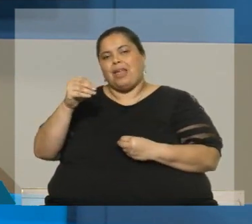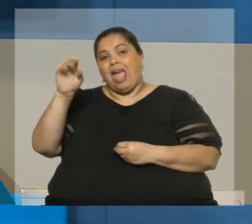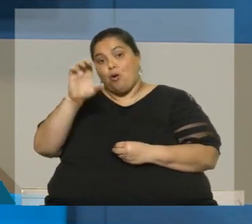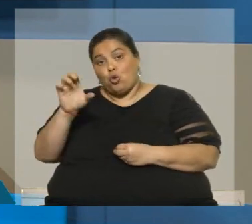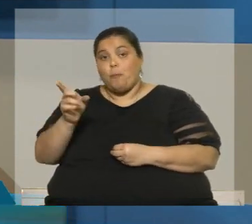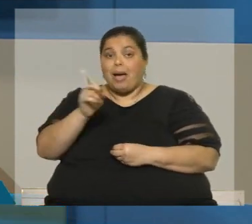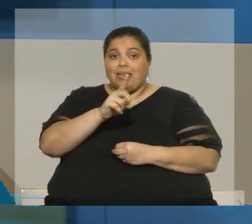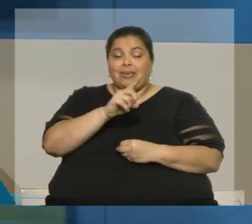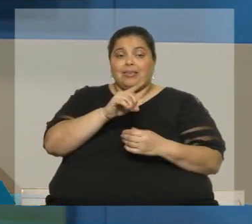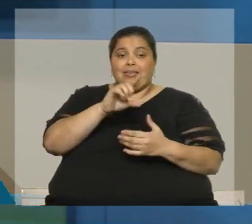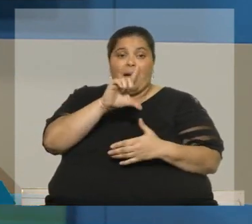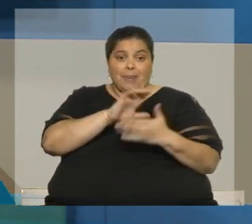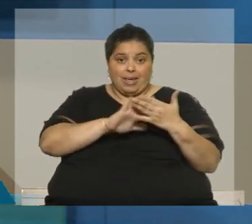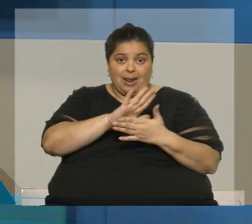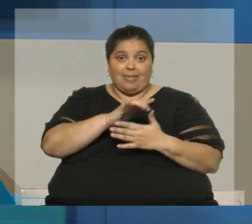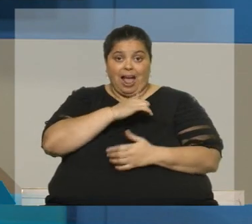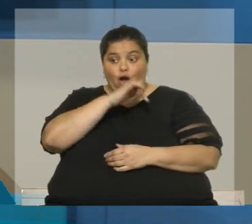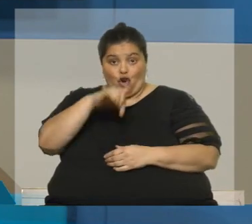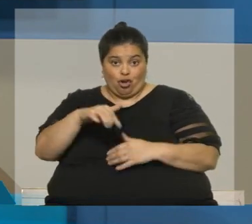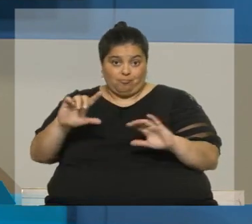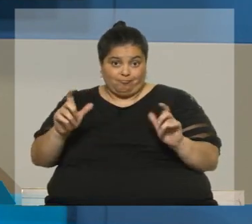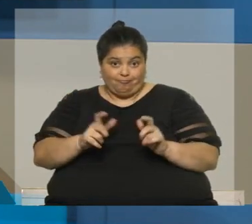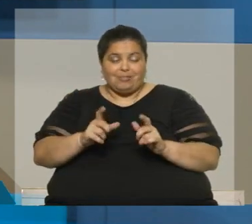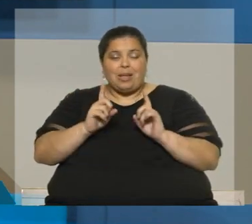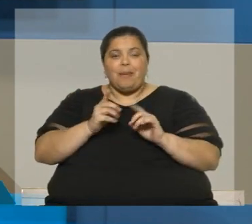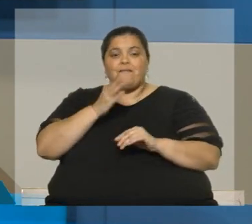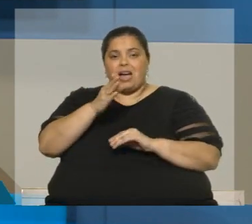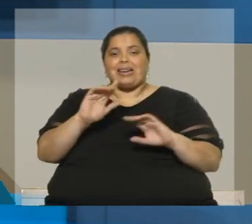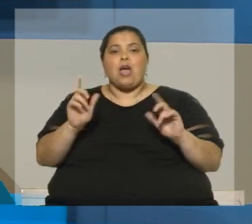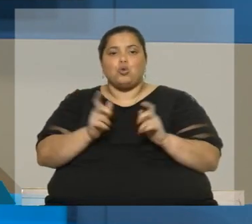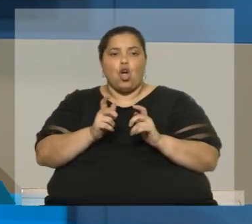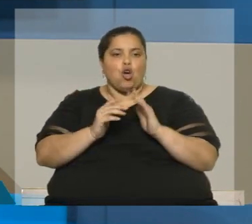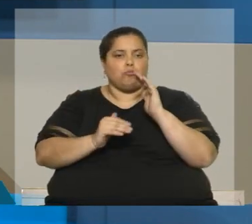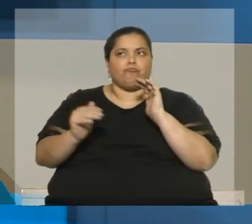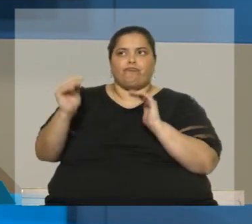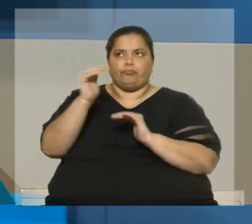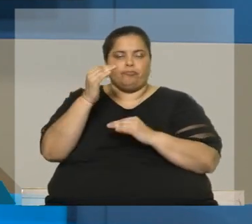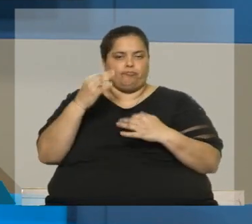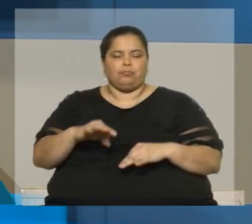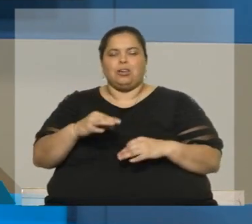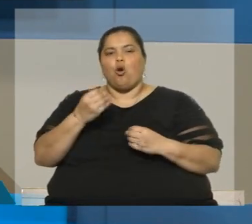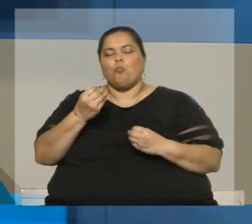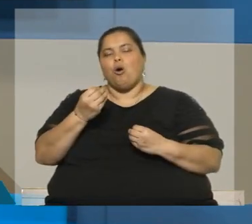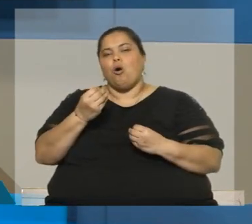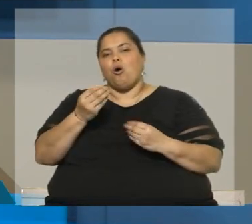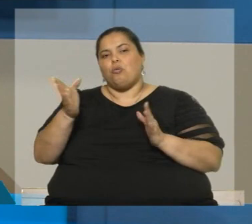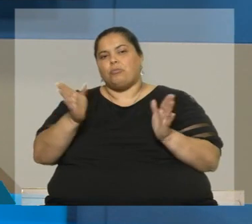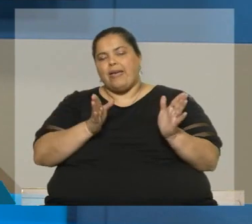Parlamento Europeo. Va a haber reuniones al más alto nivel, que recuperan las reuniones al más alto nivel entre